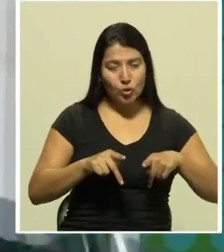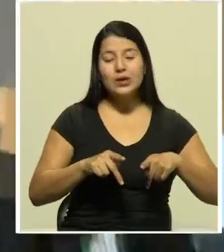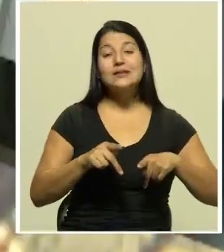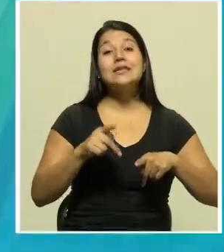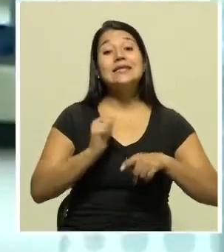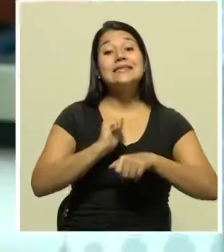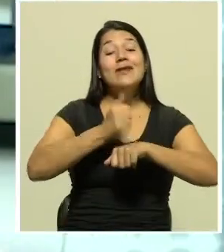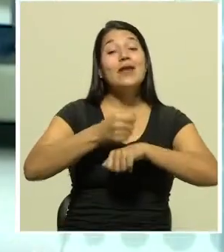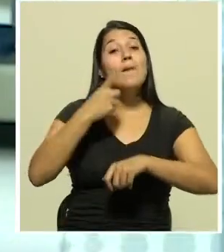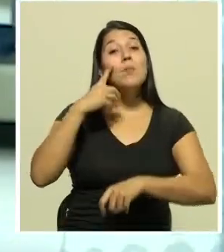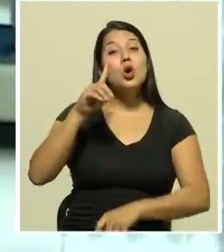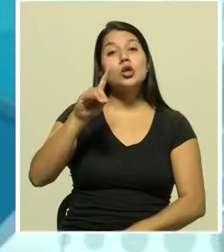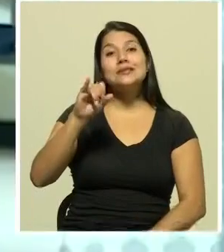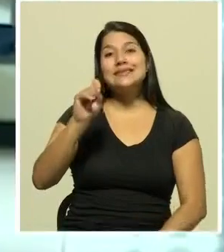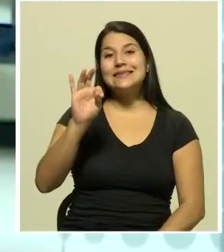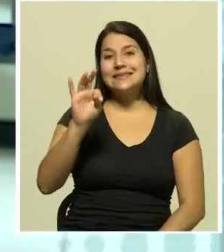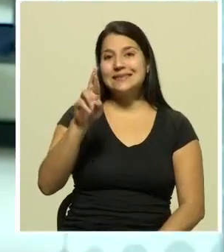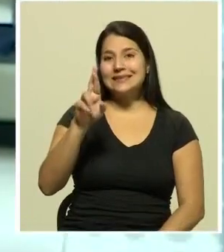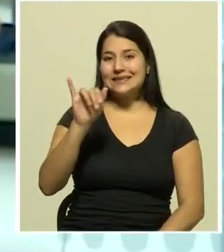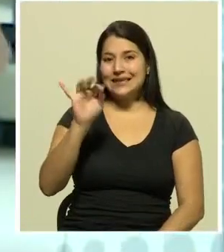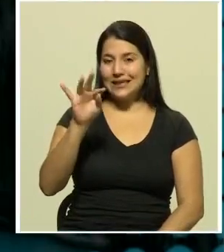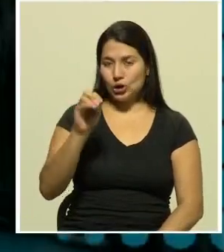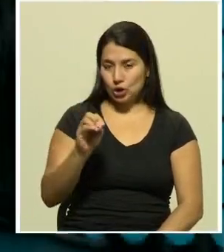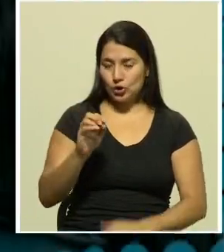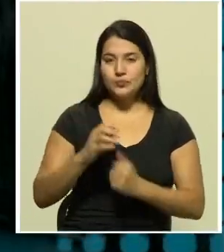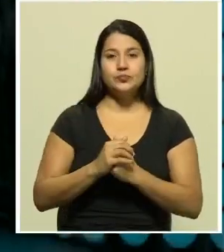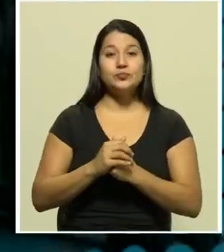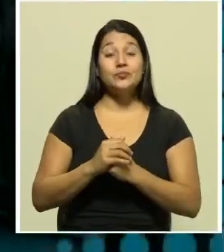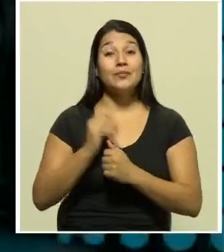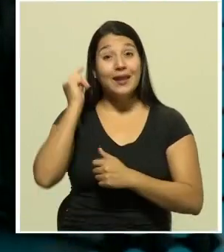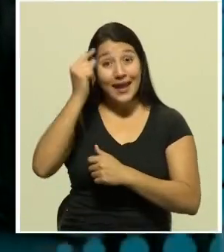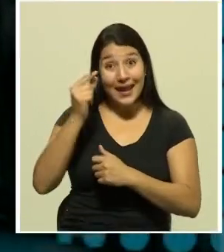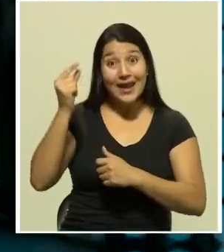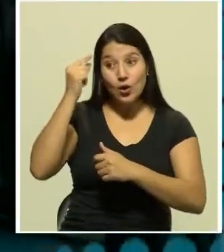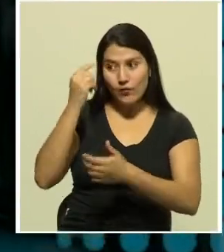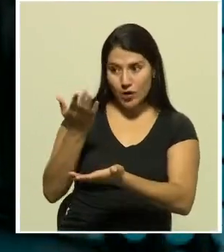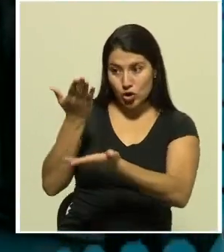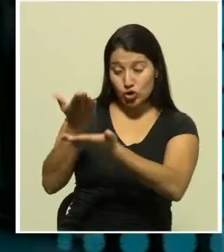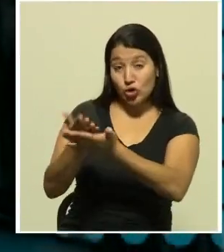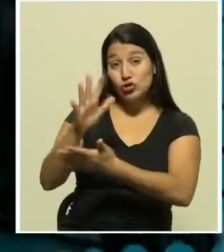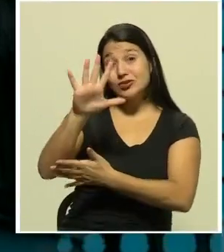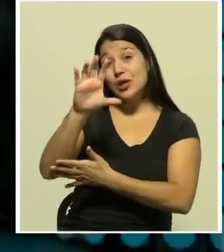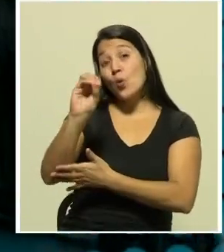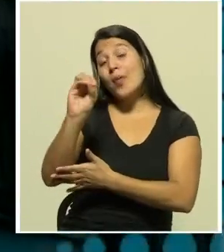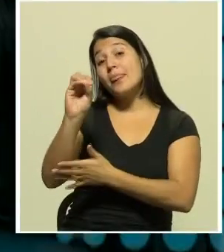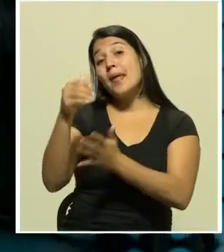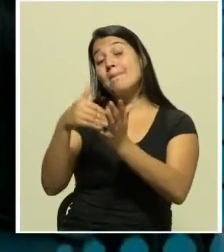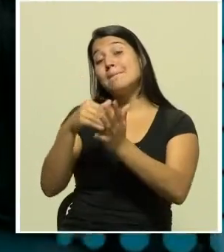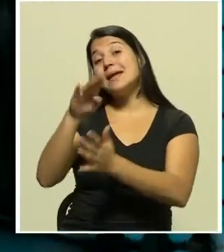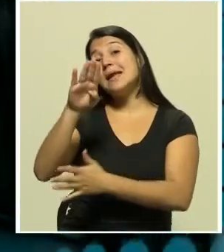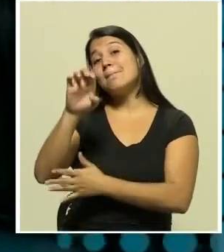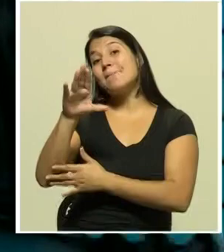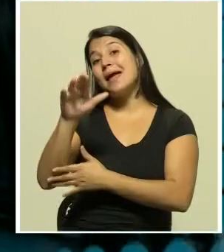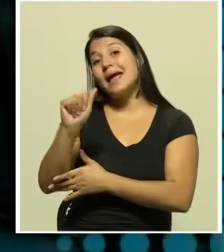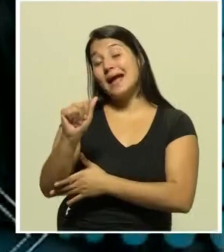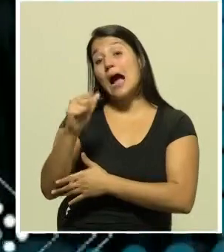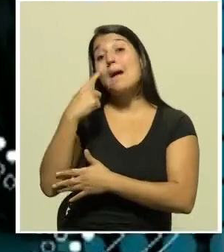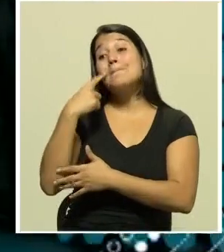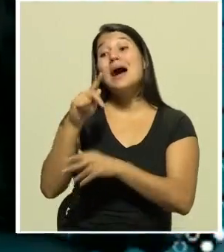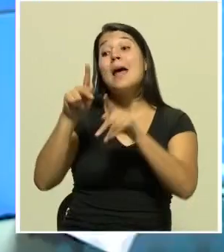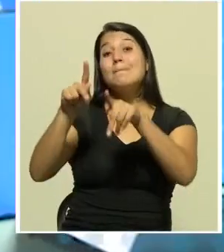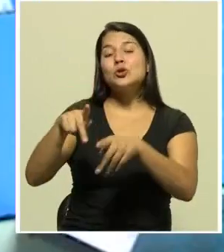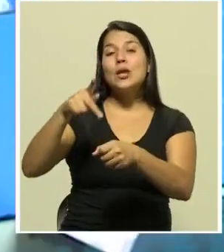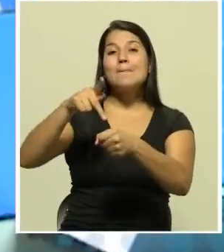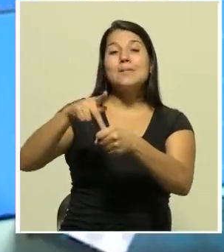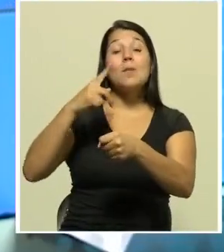bloque. El gobierno habilitó 50.000 becas de cursos en línea para las personas que aplicaron al bono proteger.